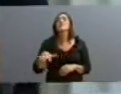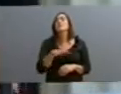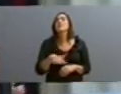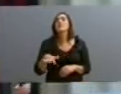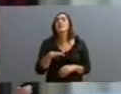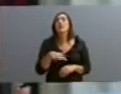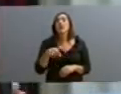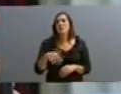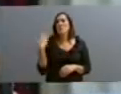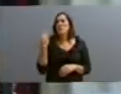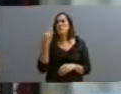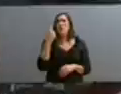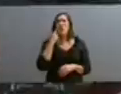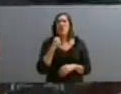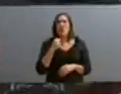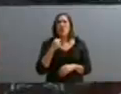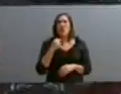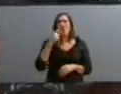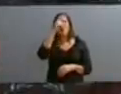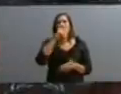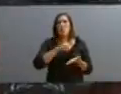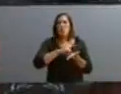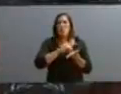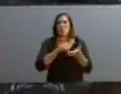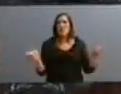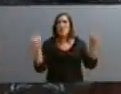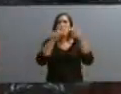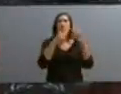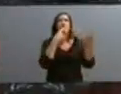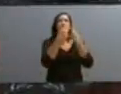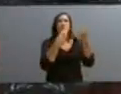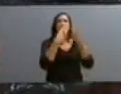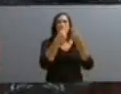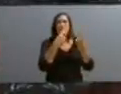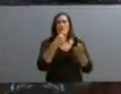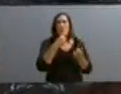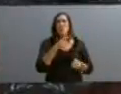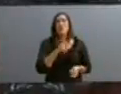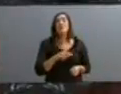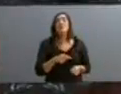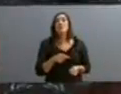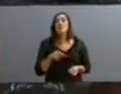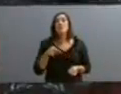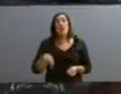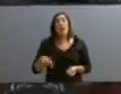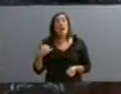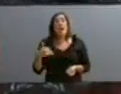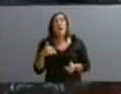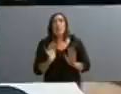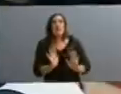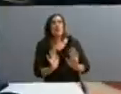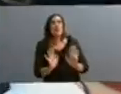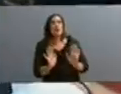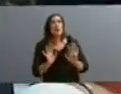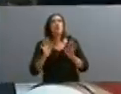dos días en Nueva York, un día, tiene una implicancia que excede la Argentina, que